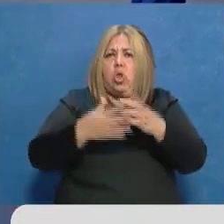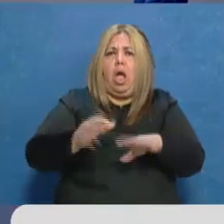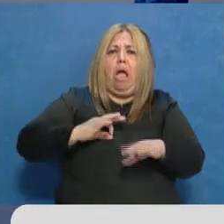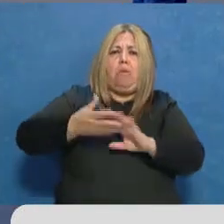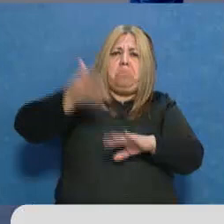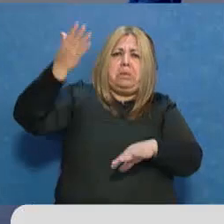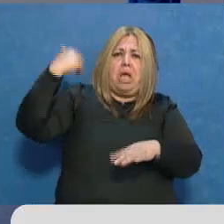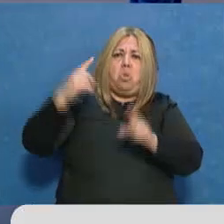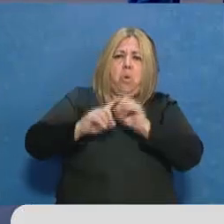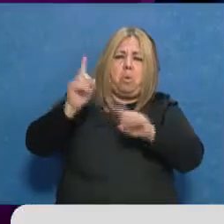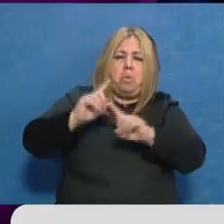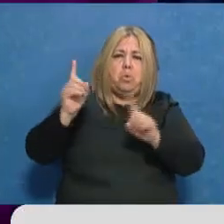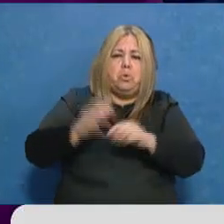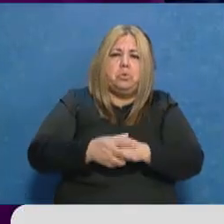pasado.